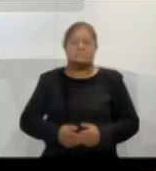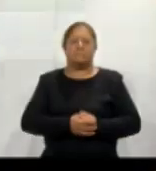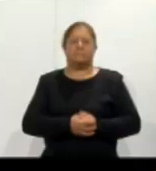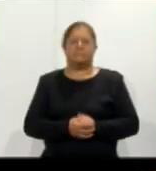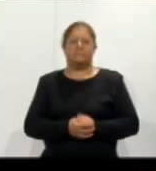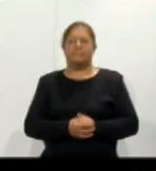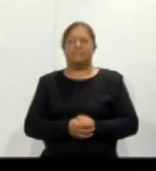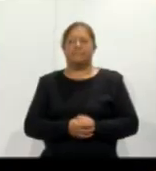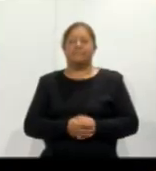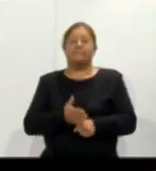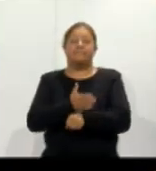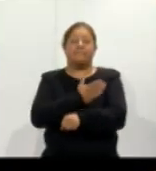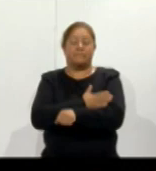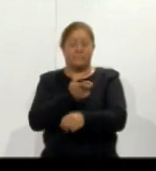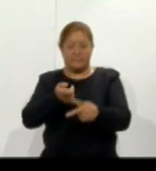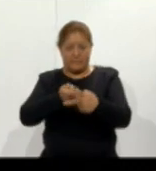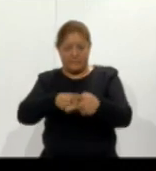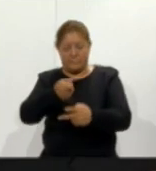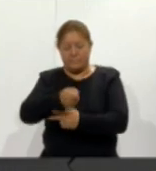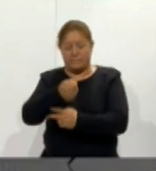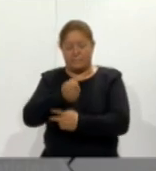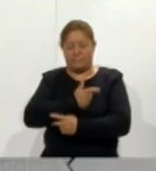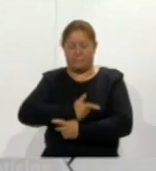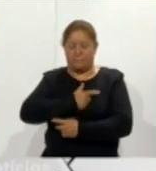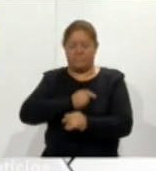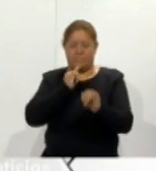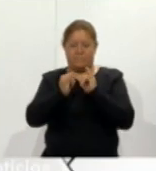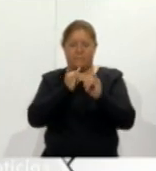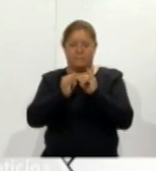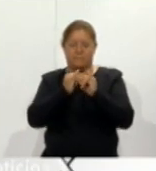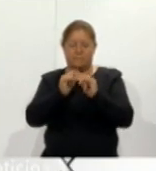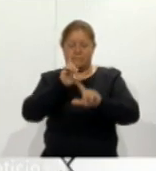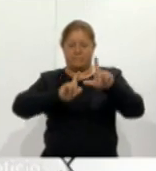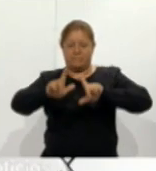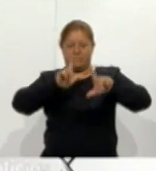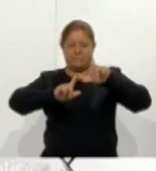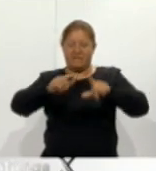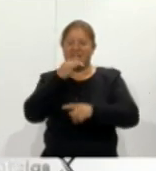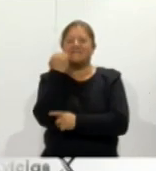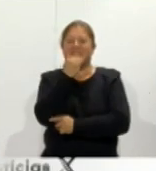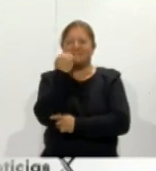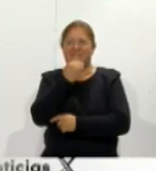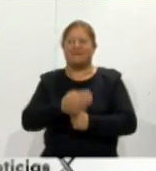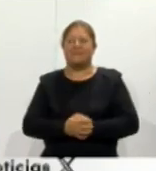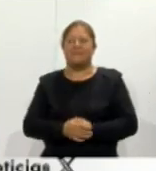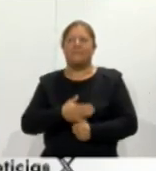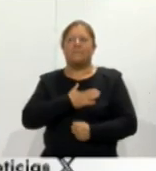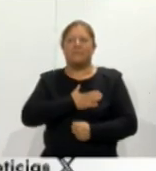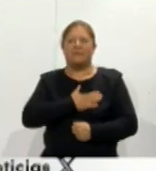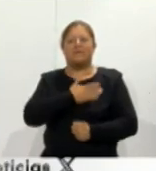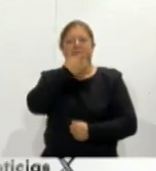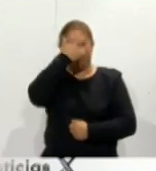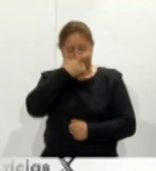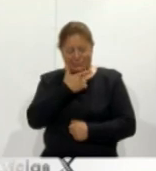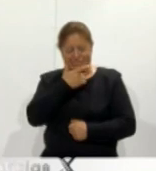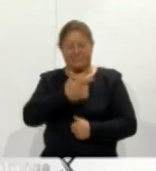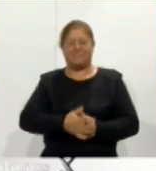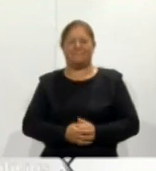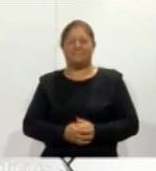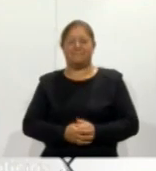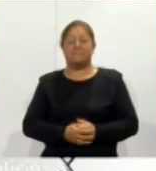Antes de dar inicio, saludo con gusto a nuestra intérprete de lengua de señas mexicana, Miroslava Amador. Buenas noches.